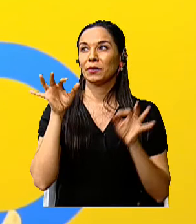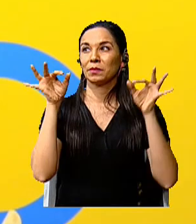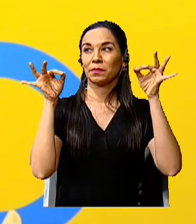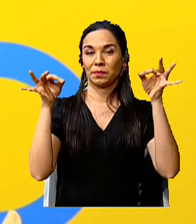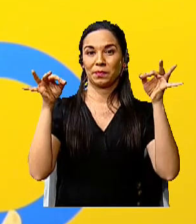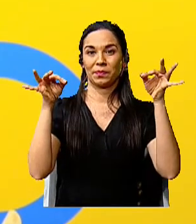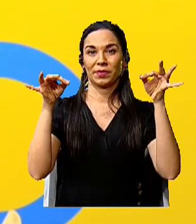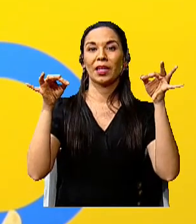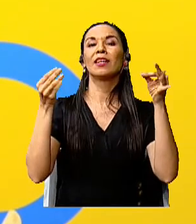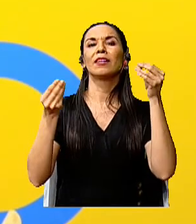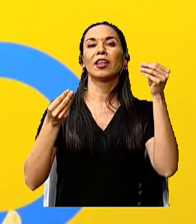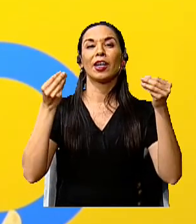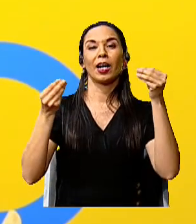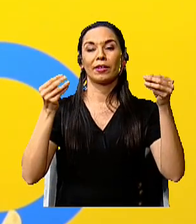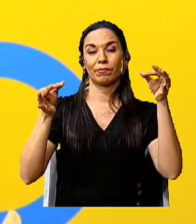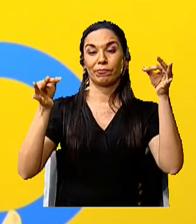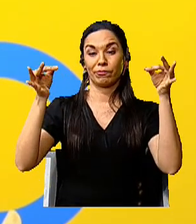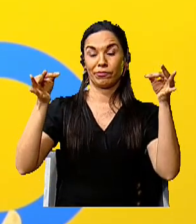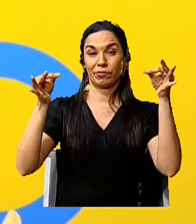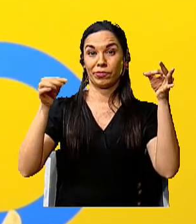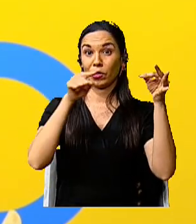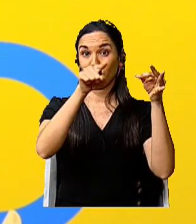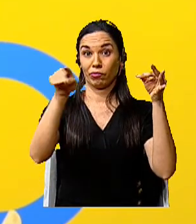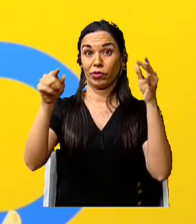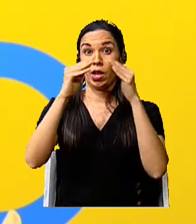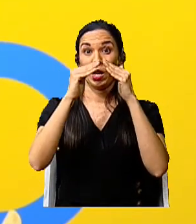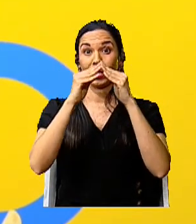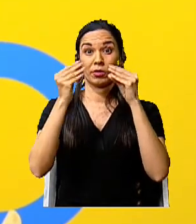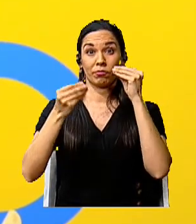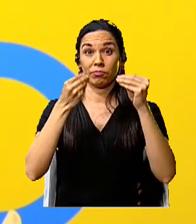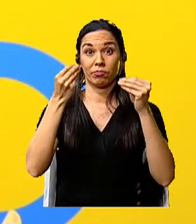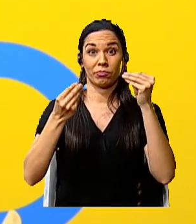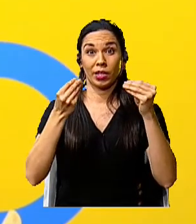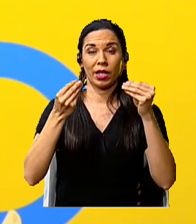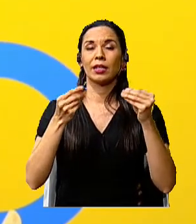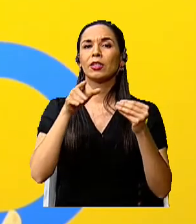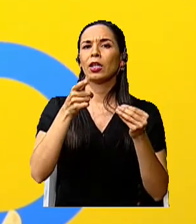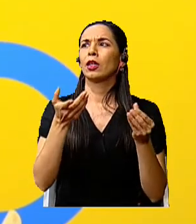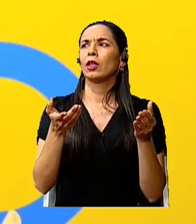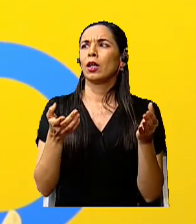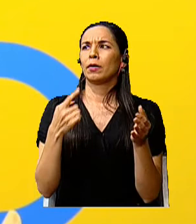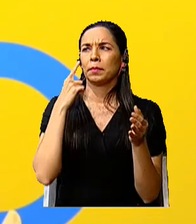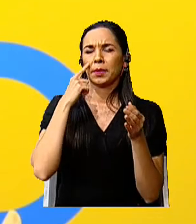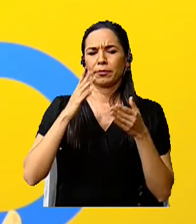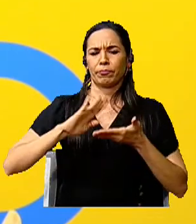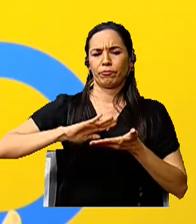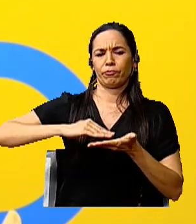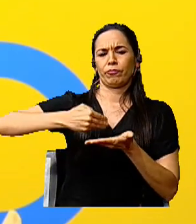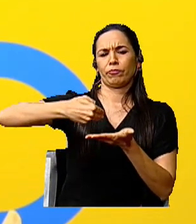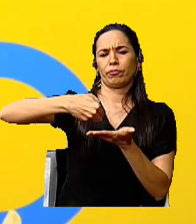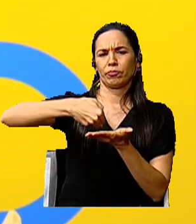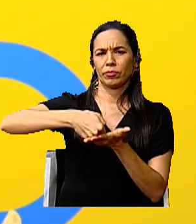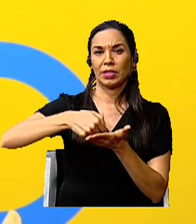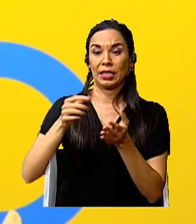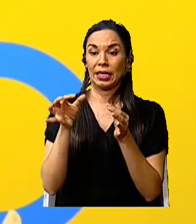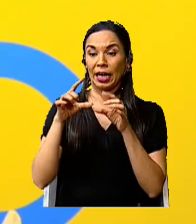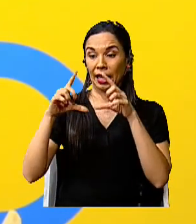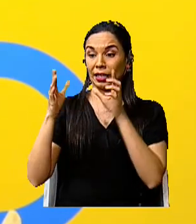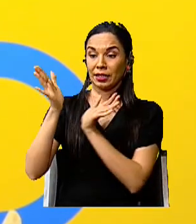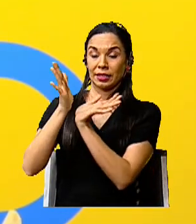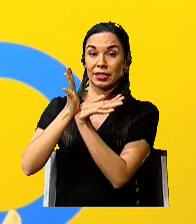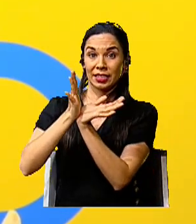¿Y qué van a hacer ahora ustedes allá en la casa? Vamos a doblarlo de esta manera. Cada esquina,